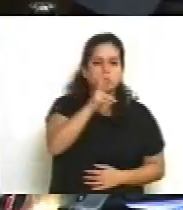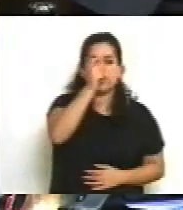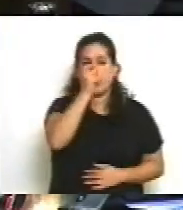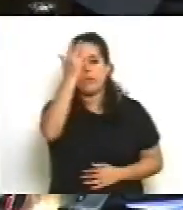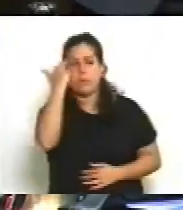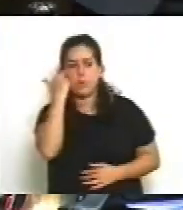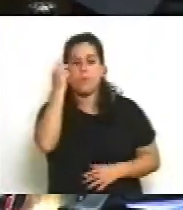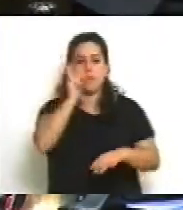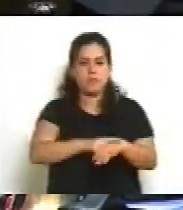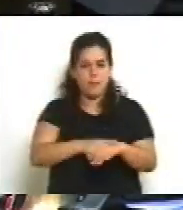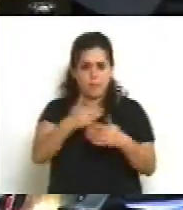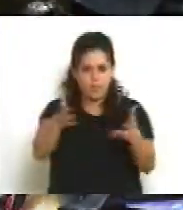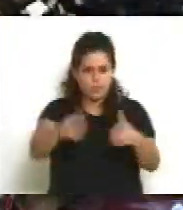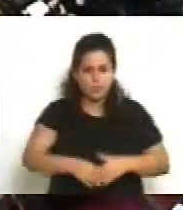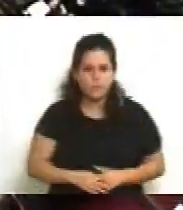Tiempo.